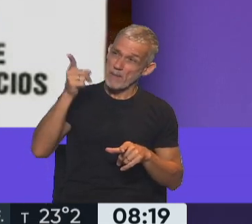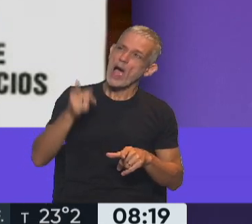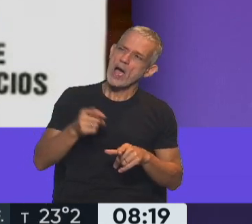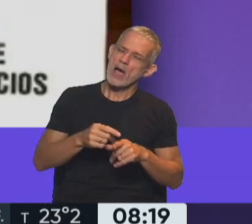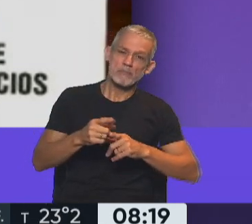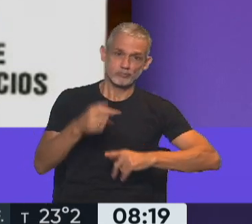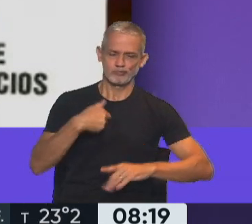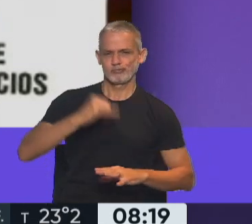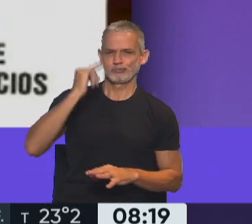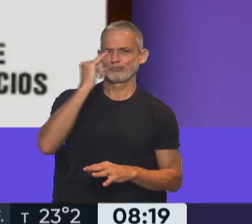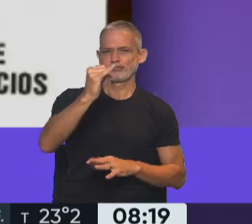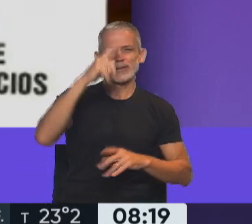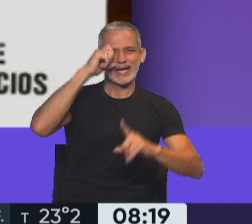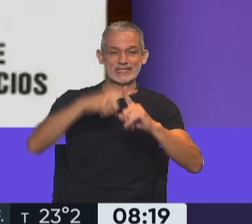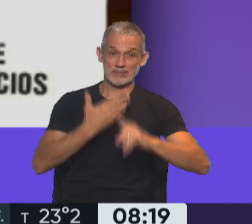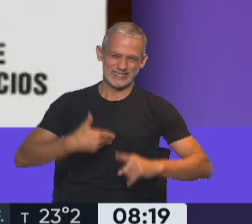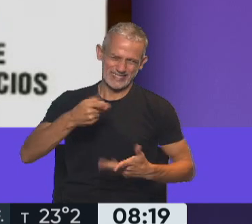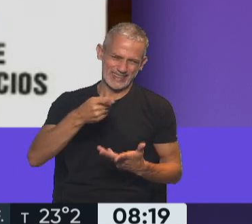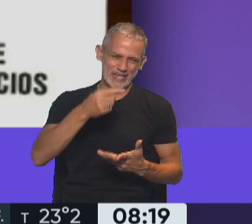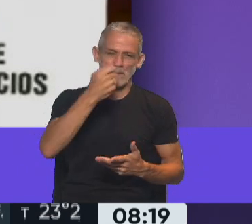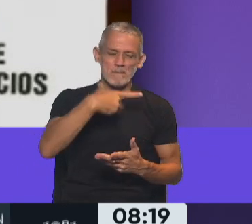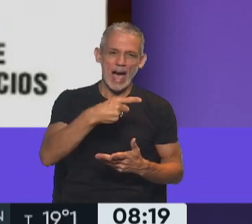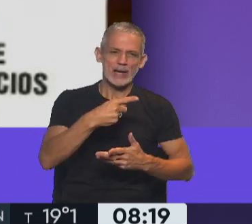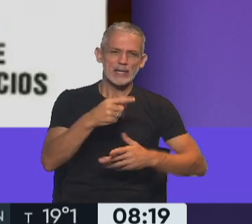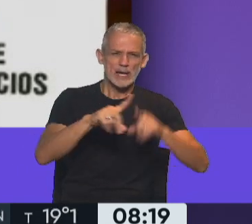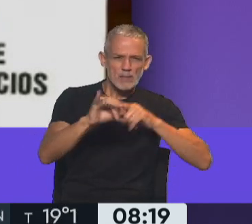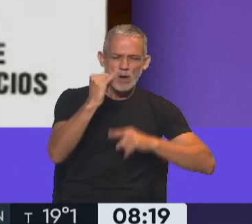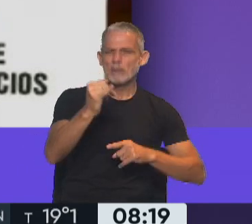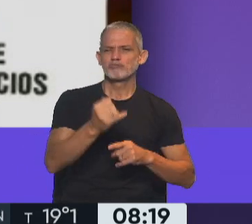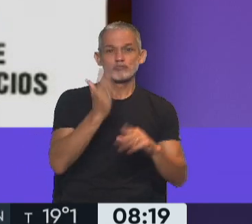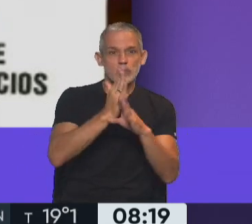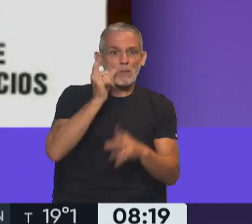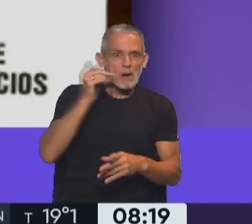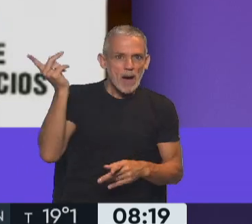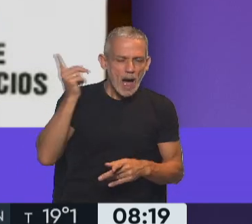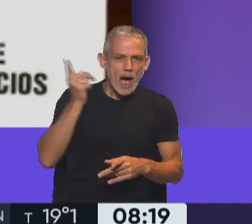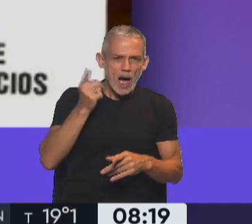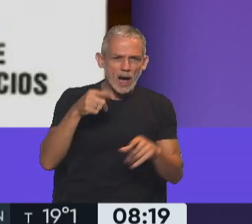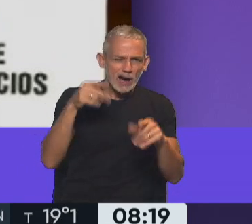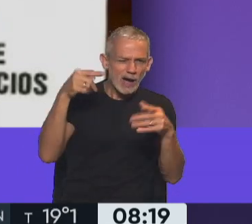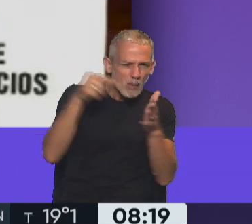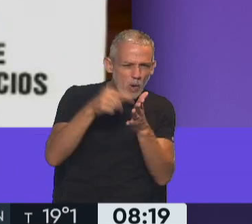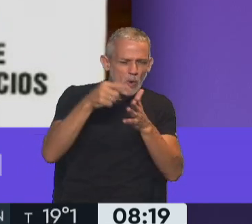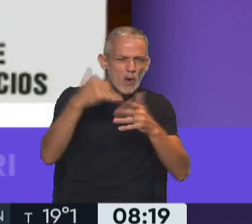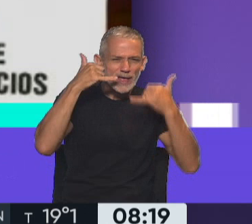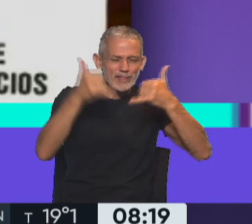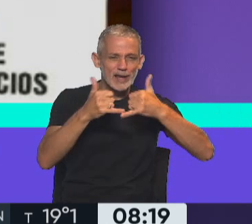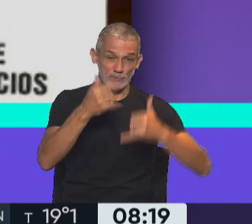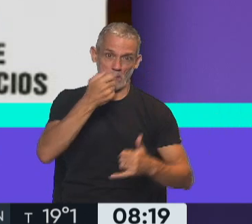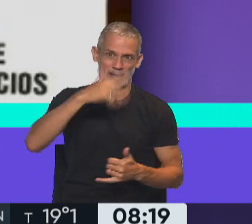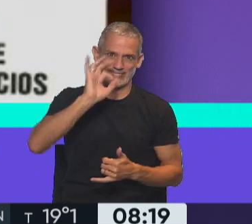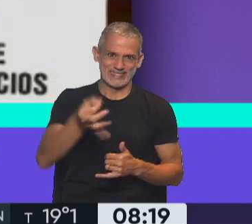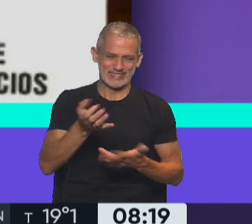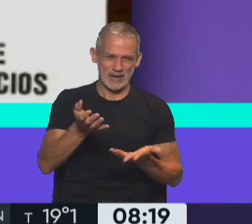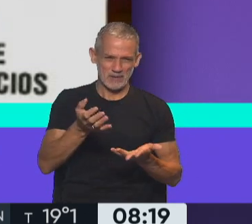notificado al expresidente Mauricio Macri sobre este espionaje, que había como que Mauricio Macri estaba al tanto de